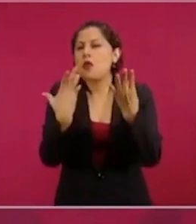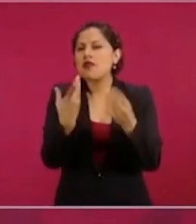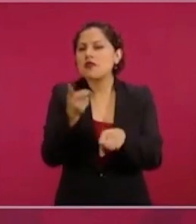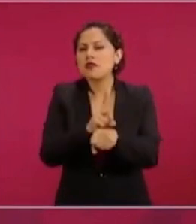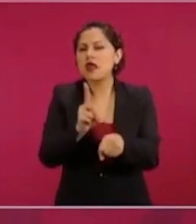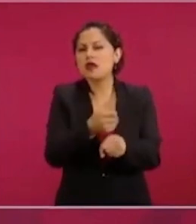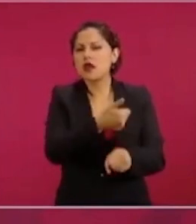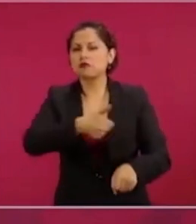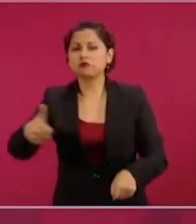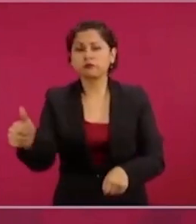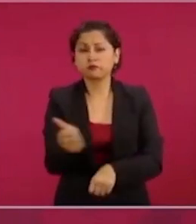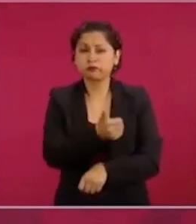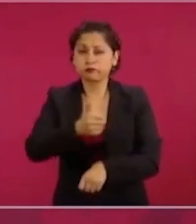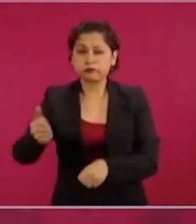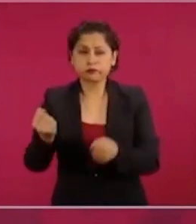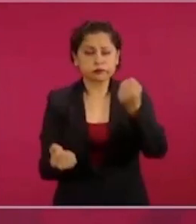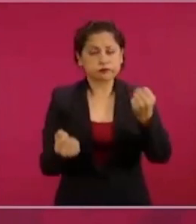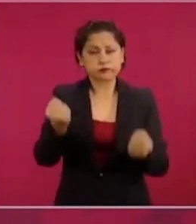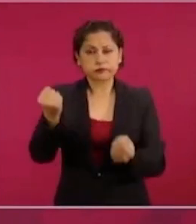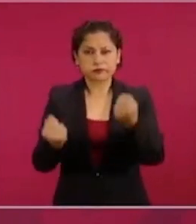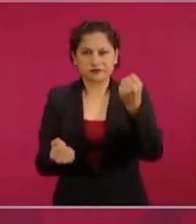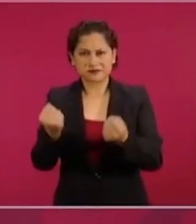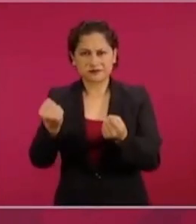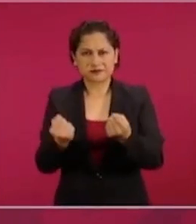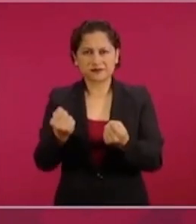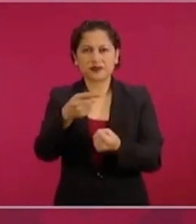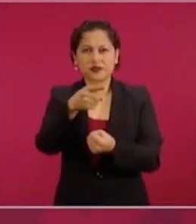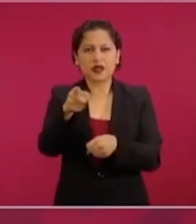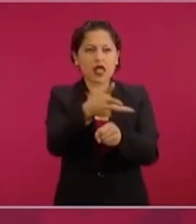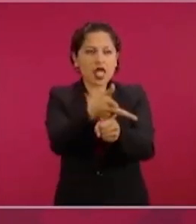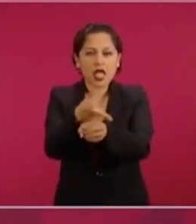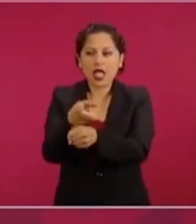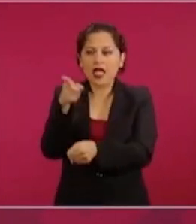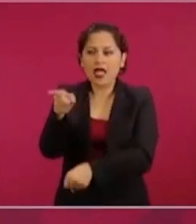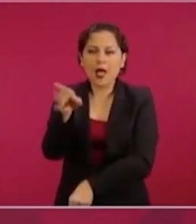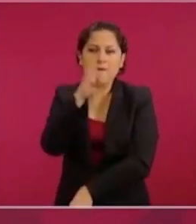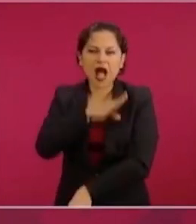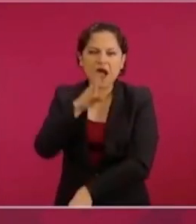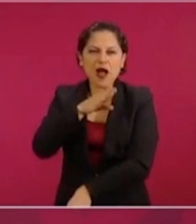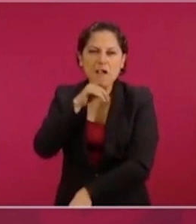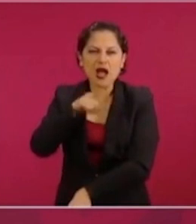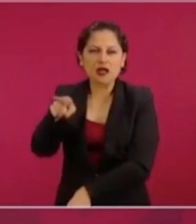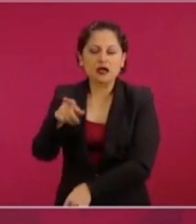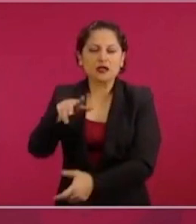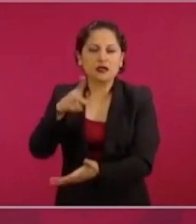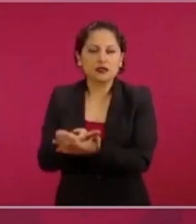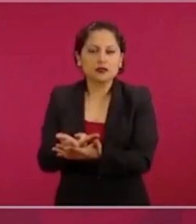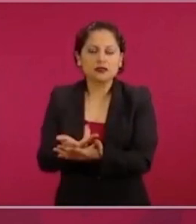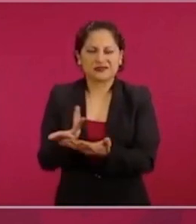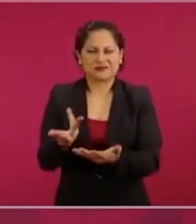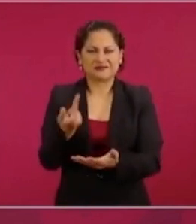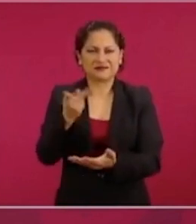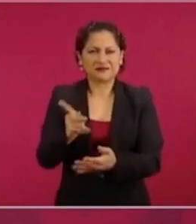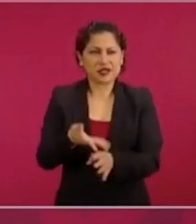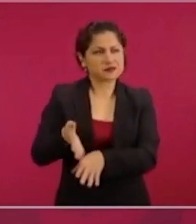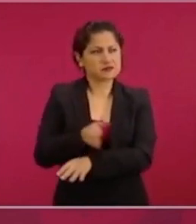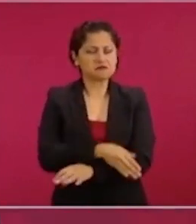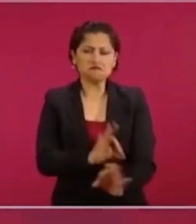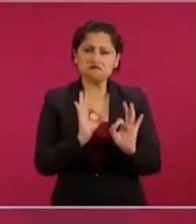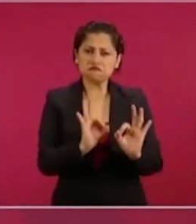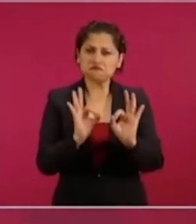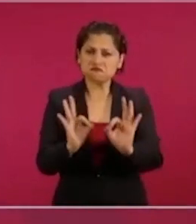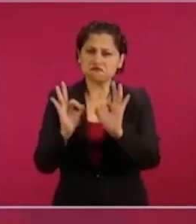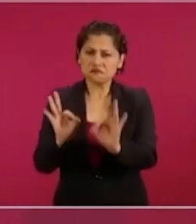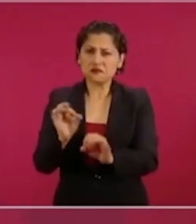los días. Nadie habla de los traslados exitosos, que son la mayoría, y no es una excusa, simplemente es un error humano de